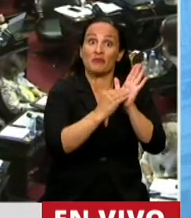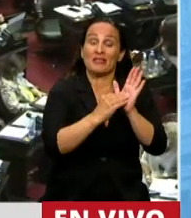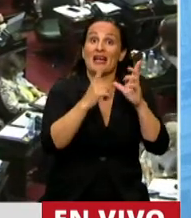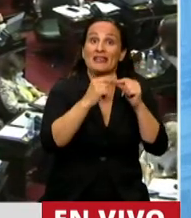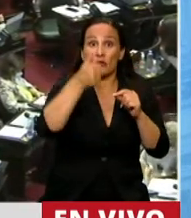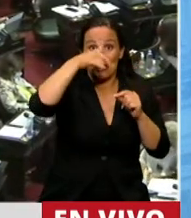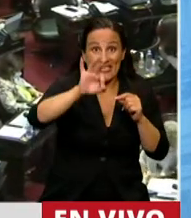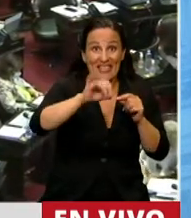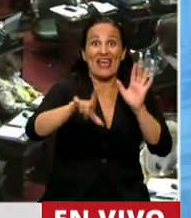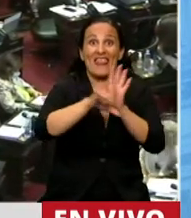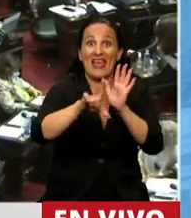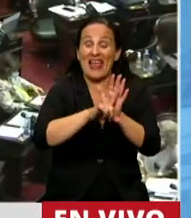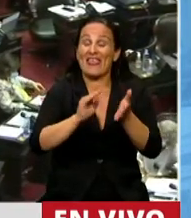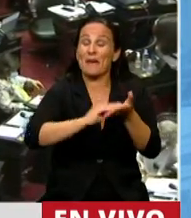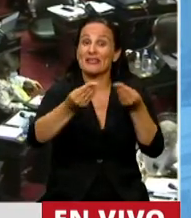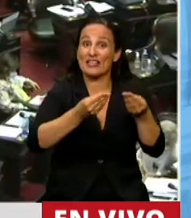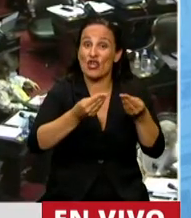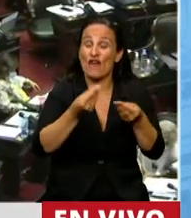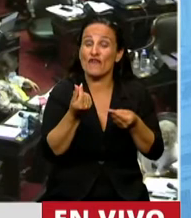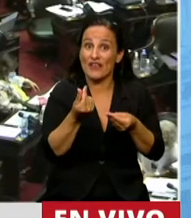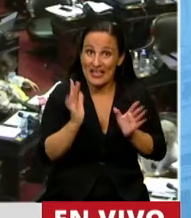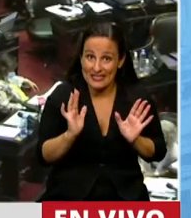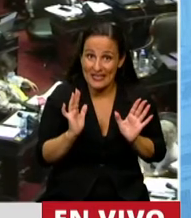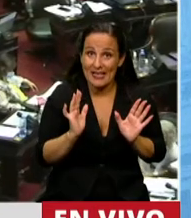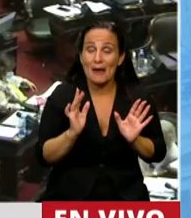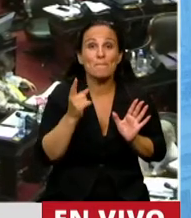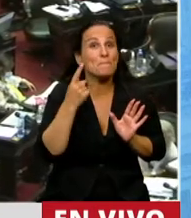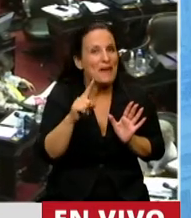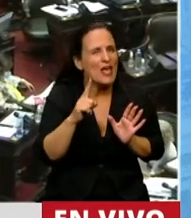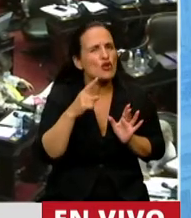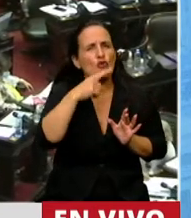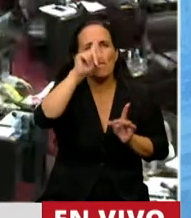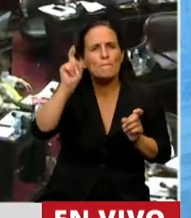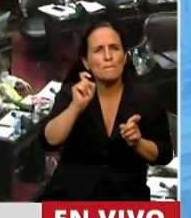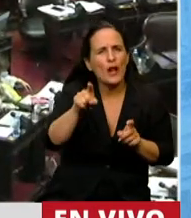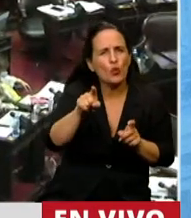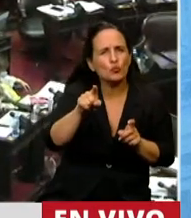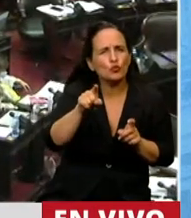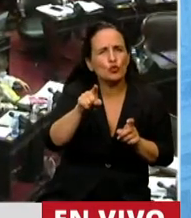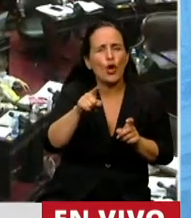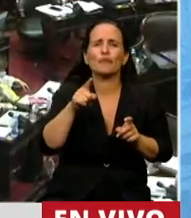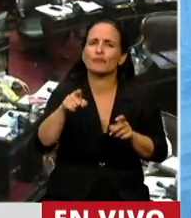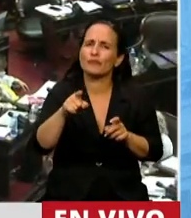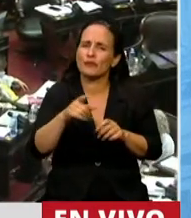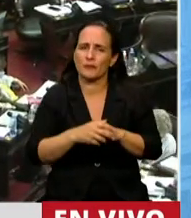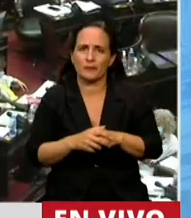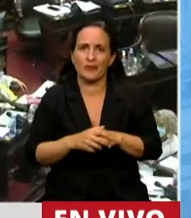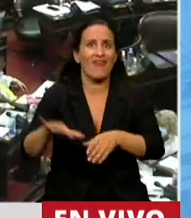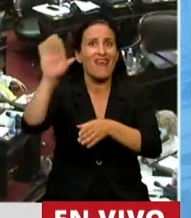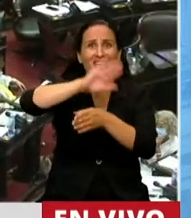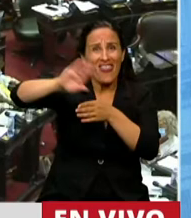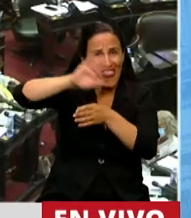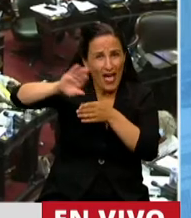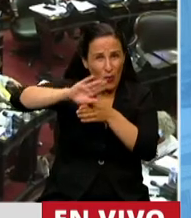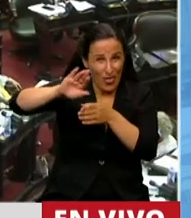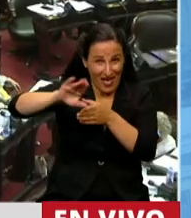de la ley de administración financiera. Sin embargo, hago una pregunta, ¿cuánta parte de la enorme deuda